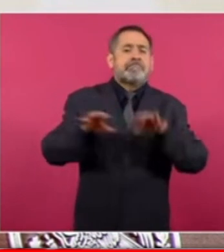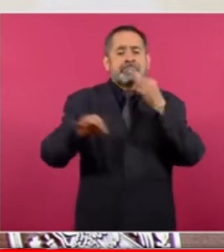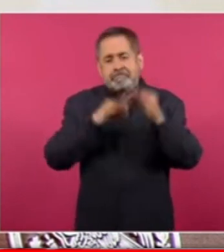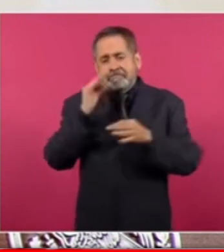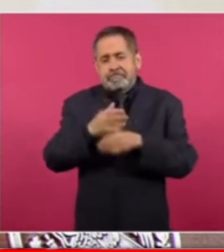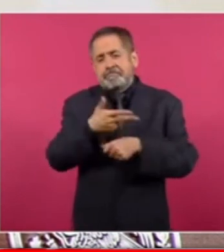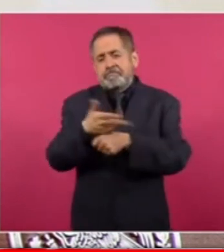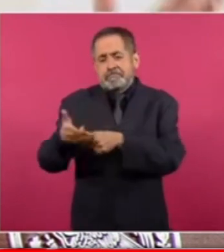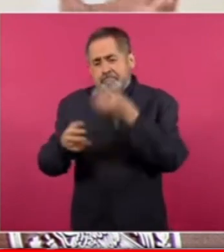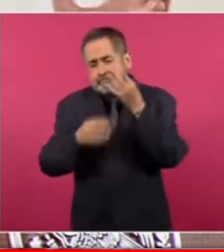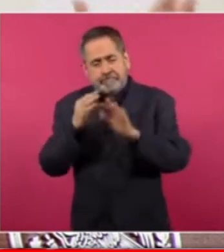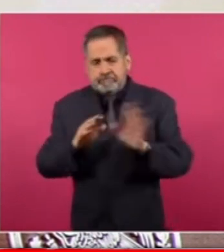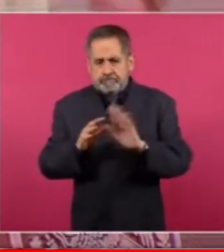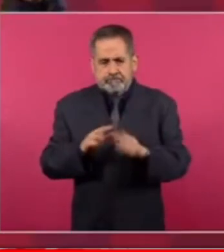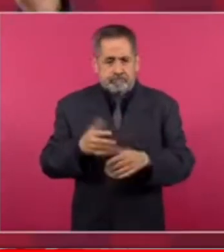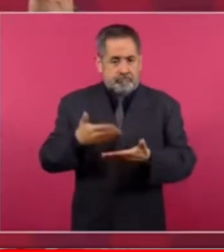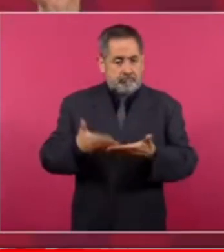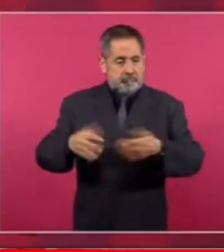solo a través de los medios pero ahora